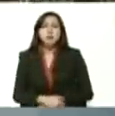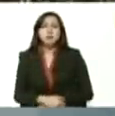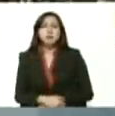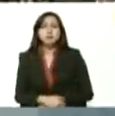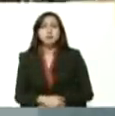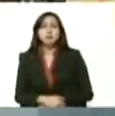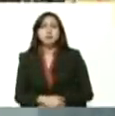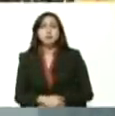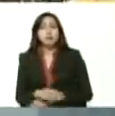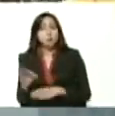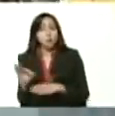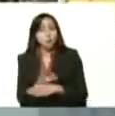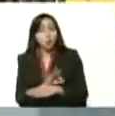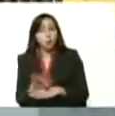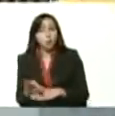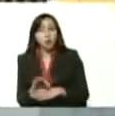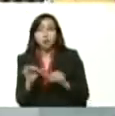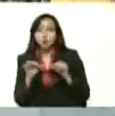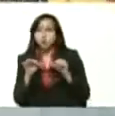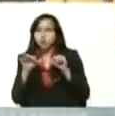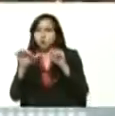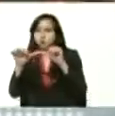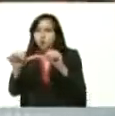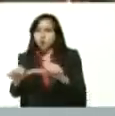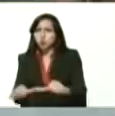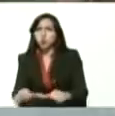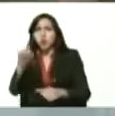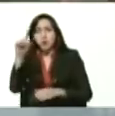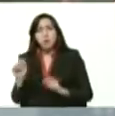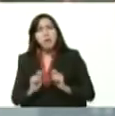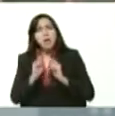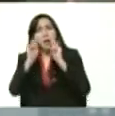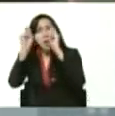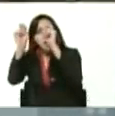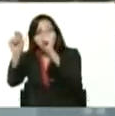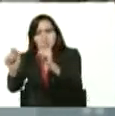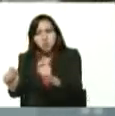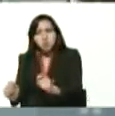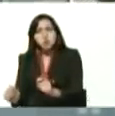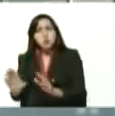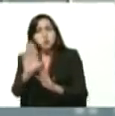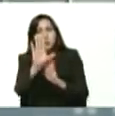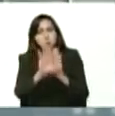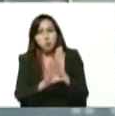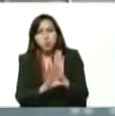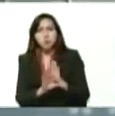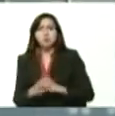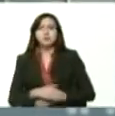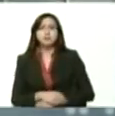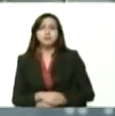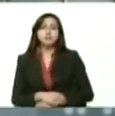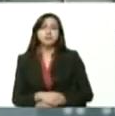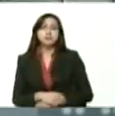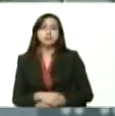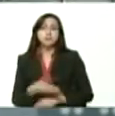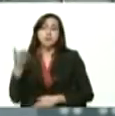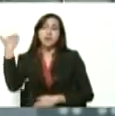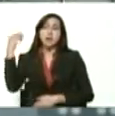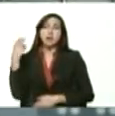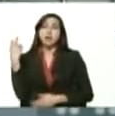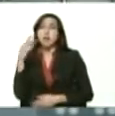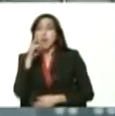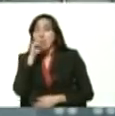su funcionamiento permanente la designación constitucional como no se hacía desde el año 2000